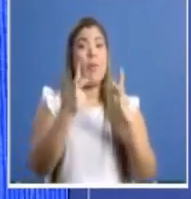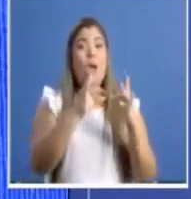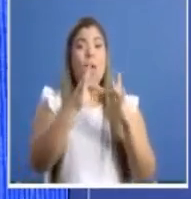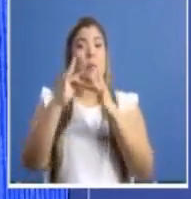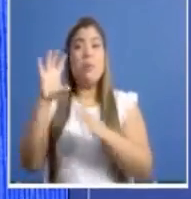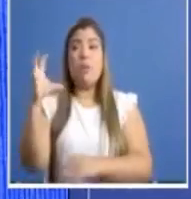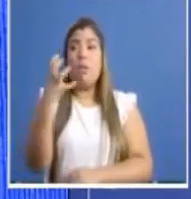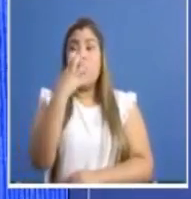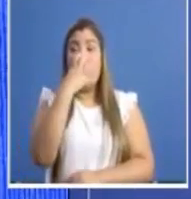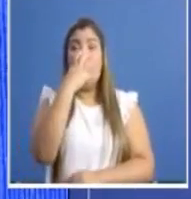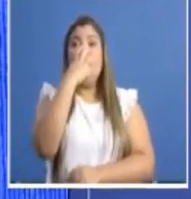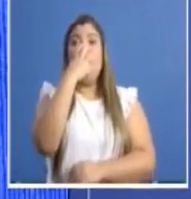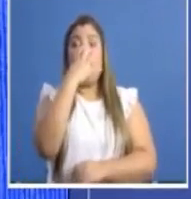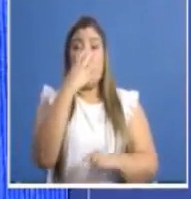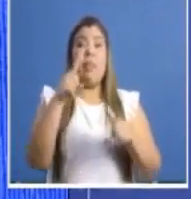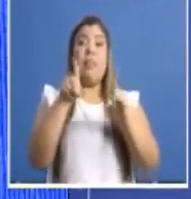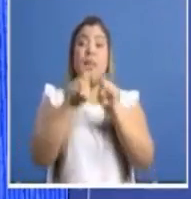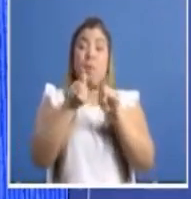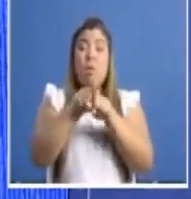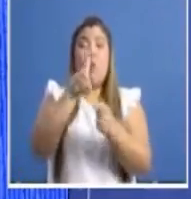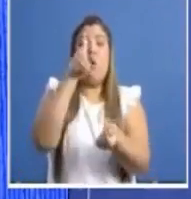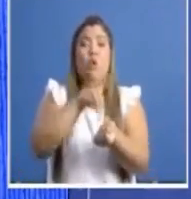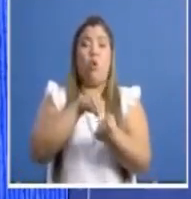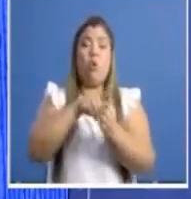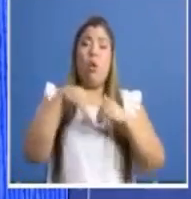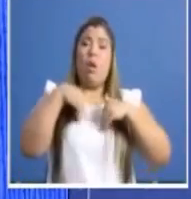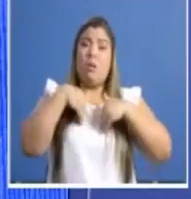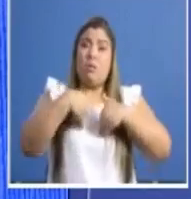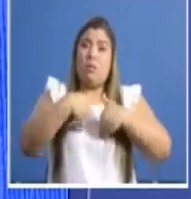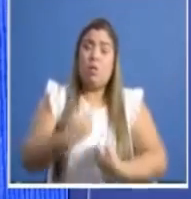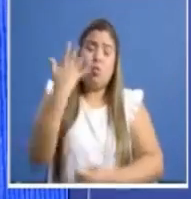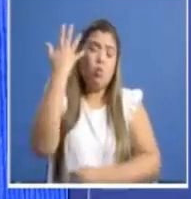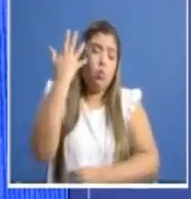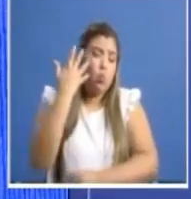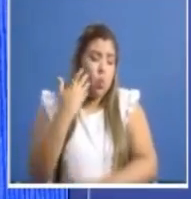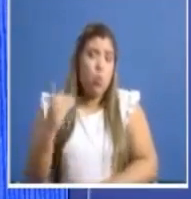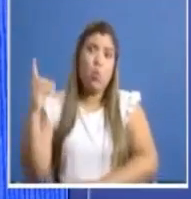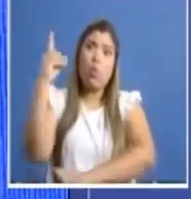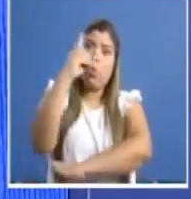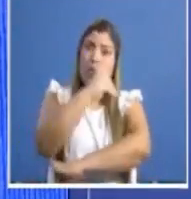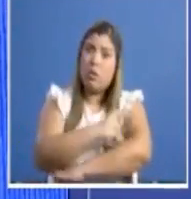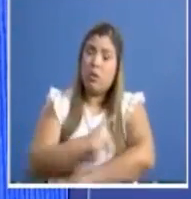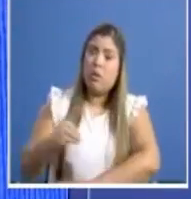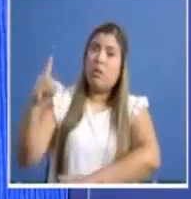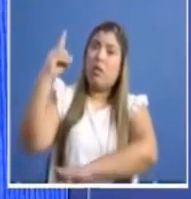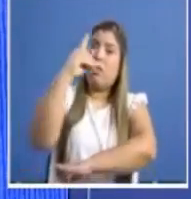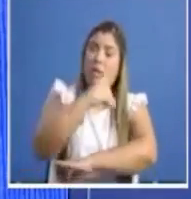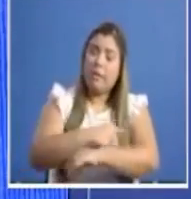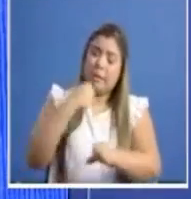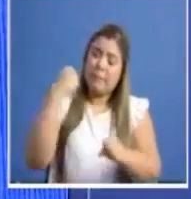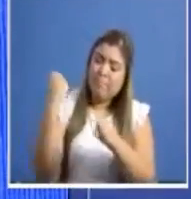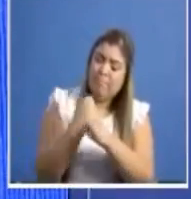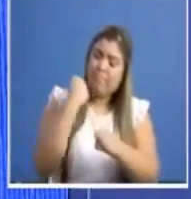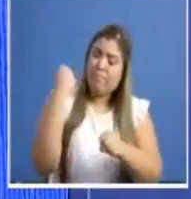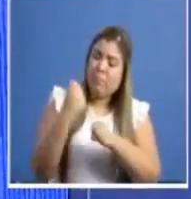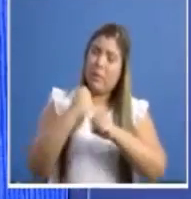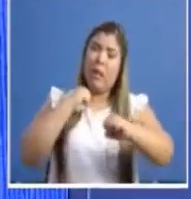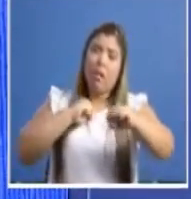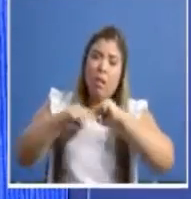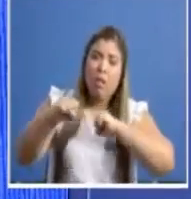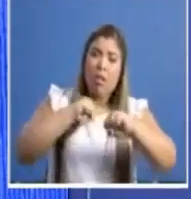que se desgastaría el recurso humano que día a día lucha contra esta pandemia.